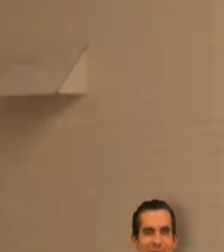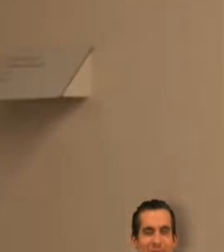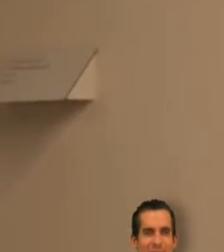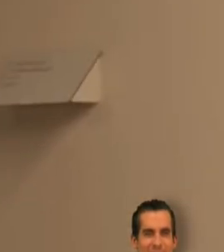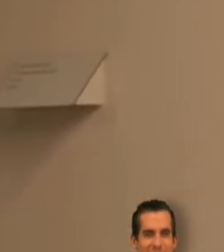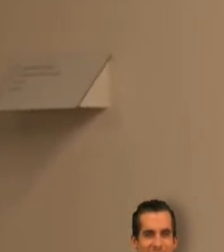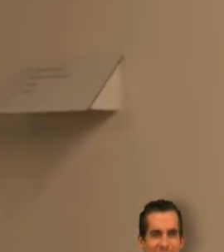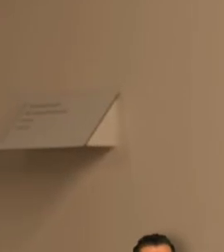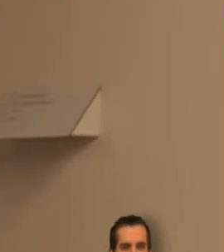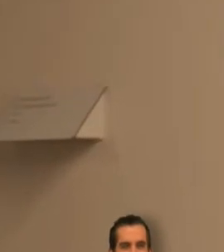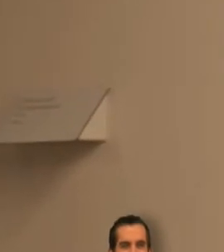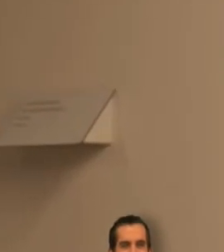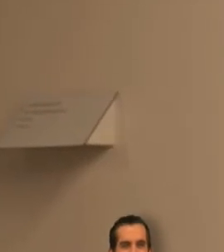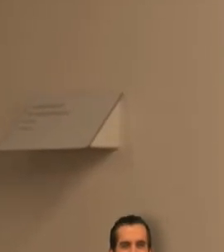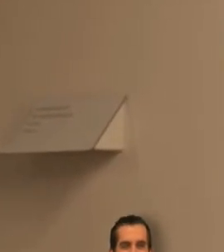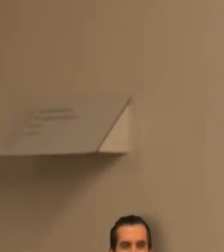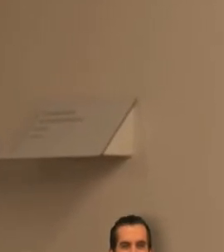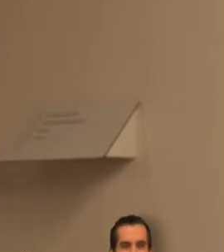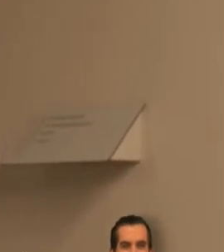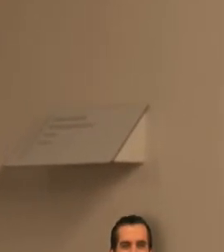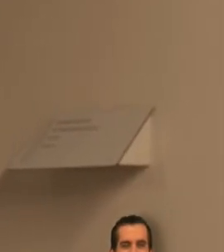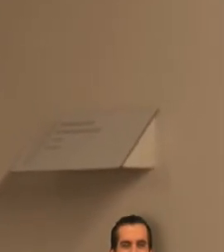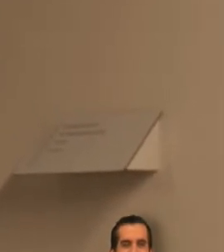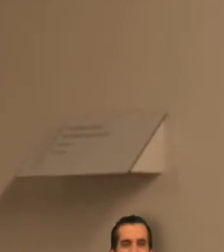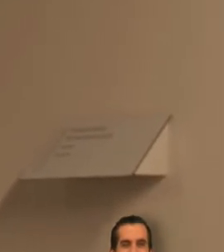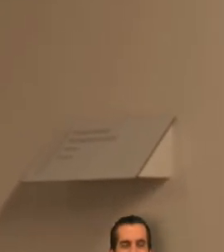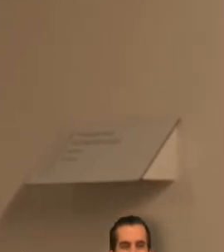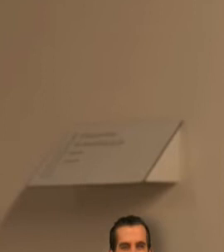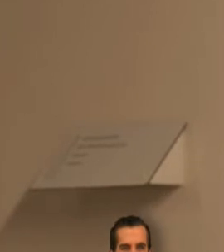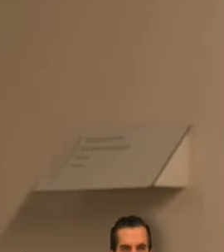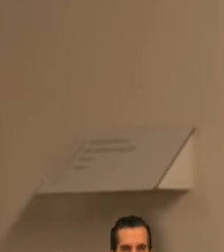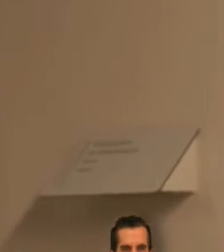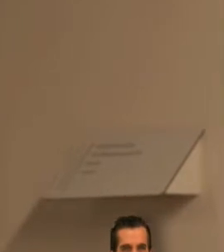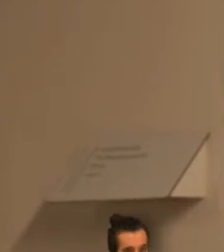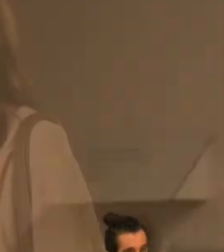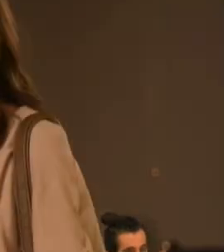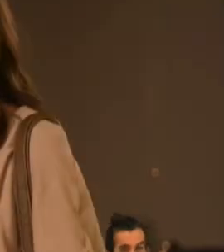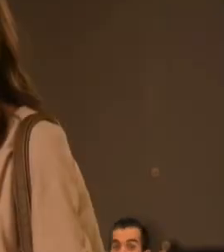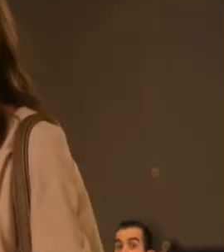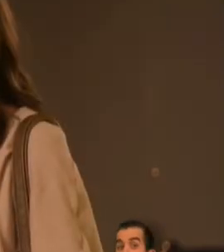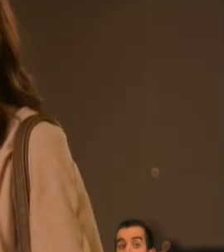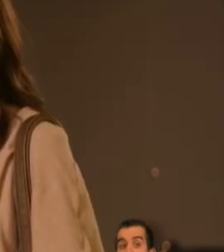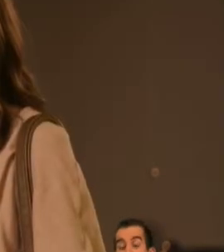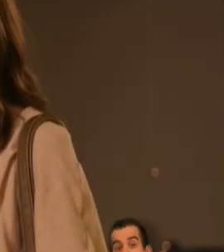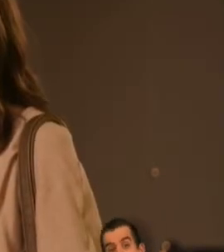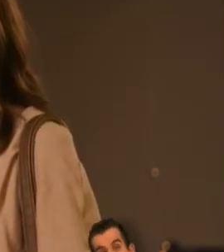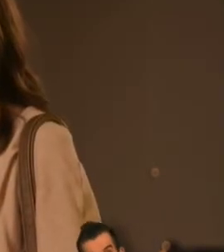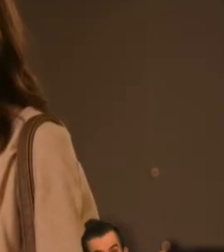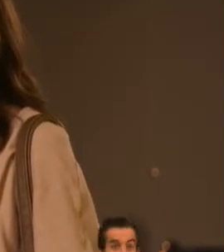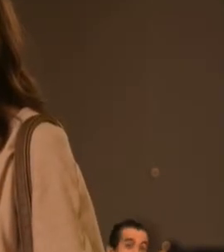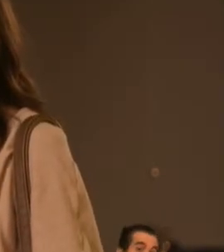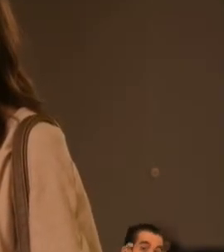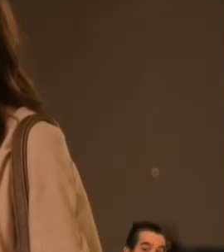sabía que un aparato